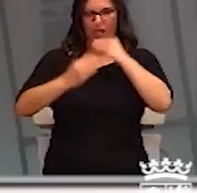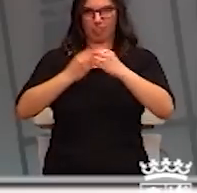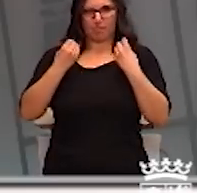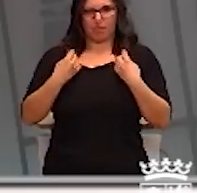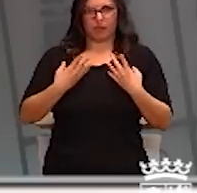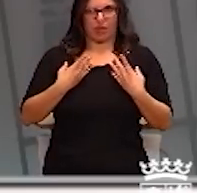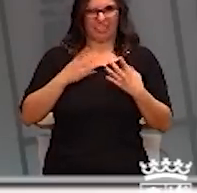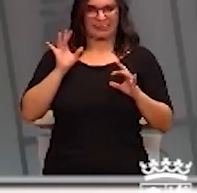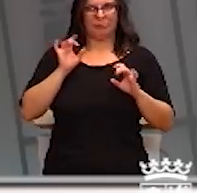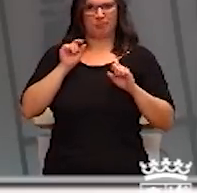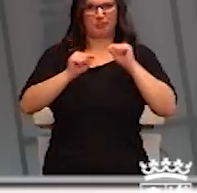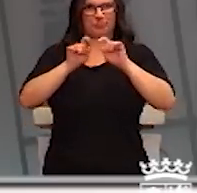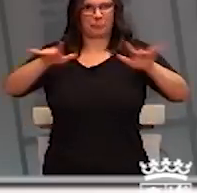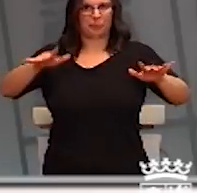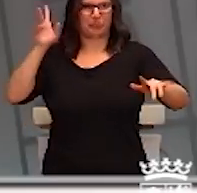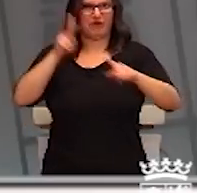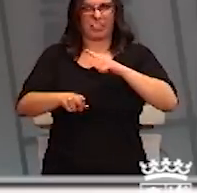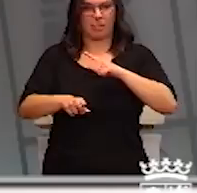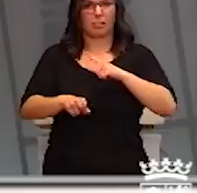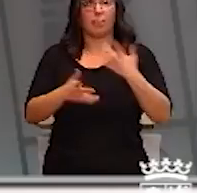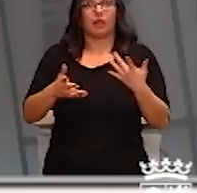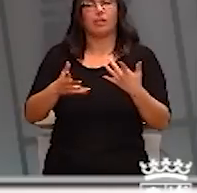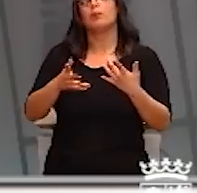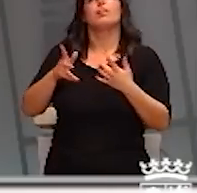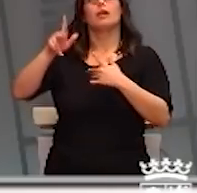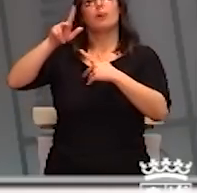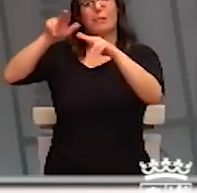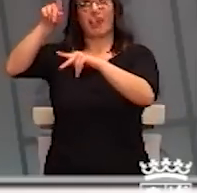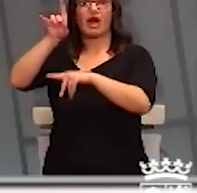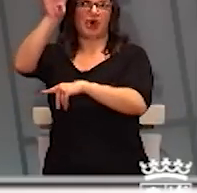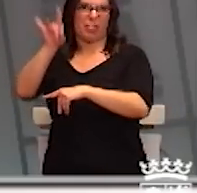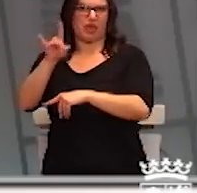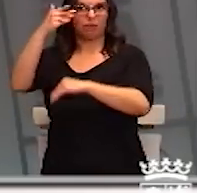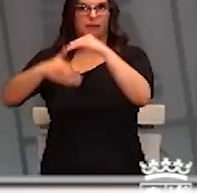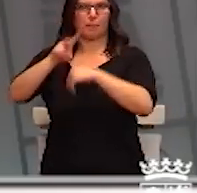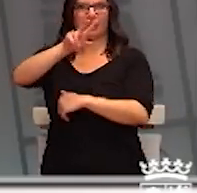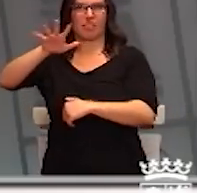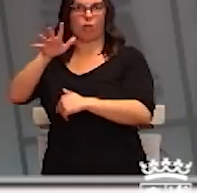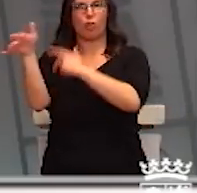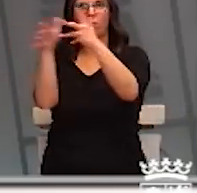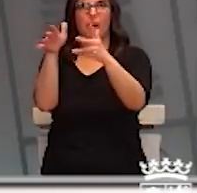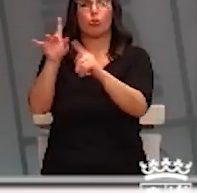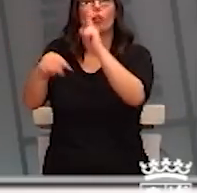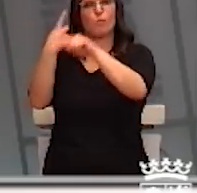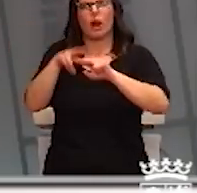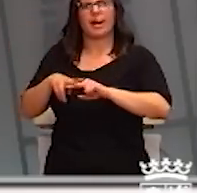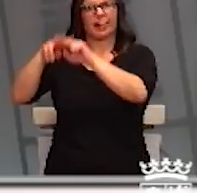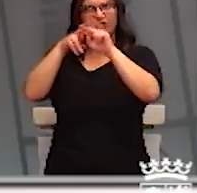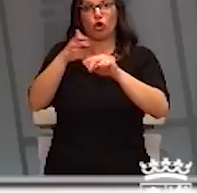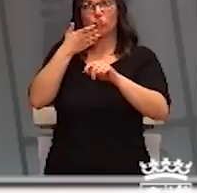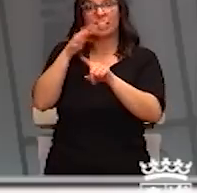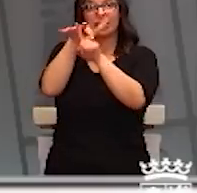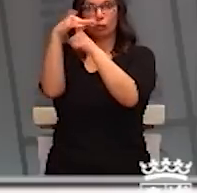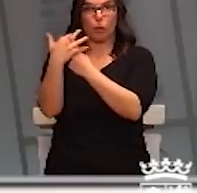que tenemos que hacer. Y es para Miranda los 15 días, el 25 de marzo. Eso no quiere decir que sea revisable y si la situación